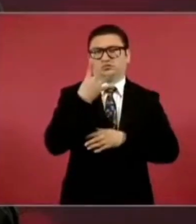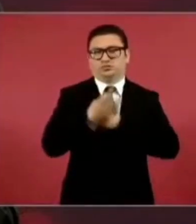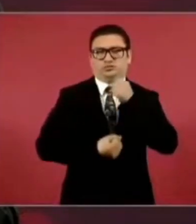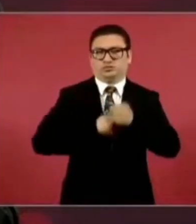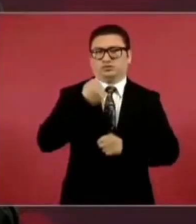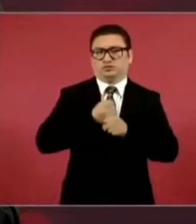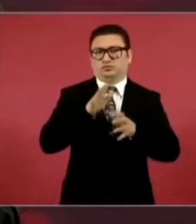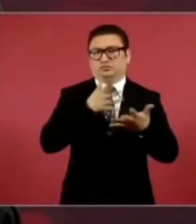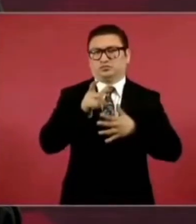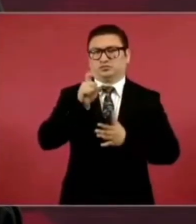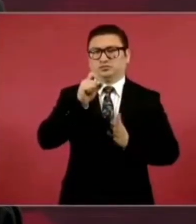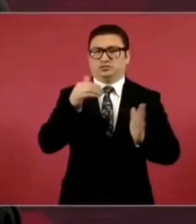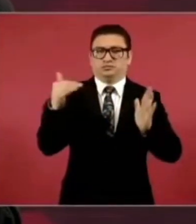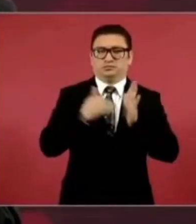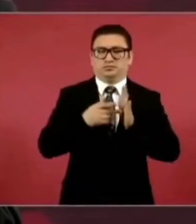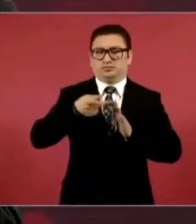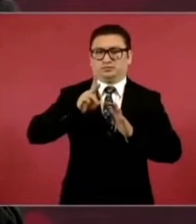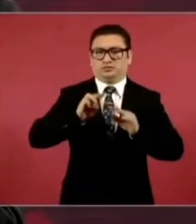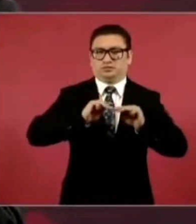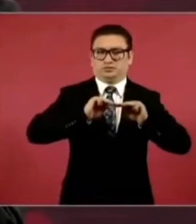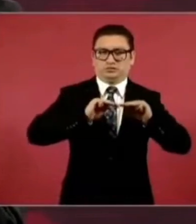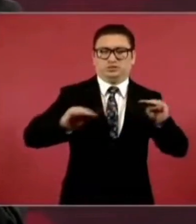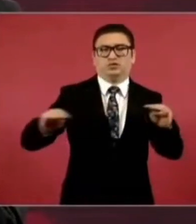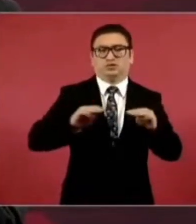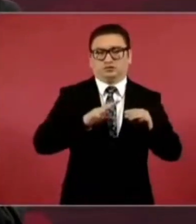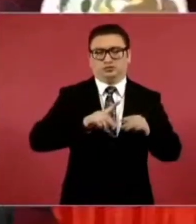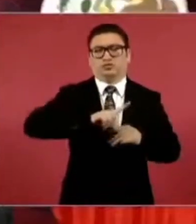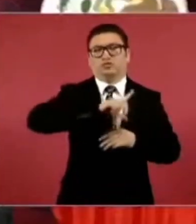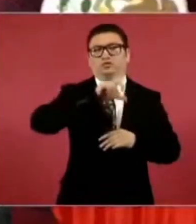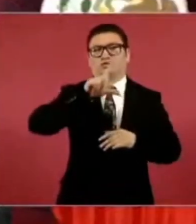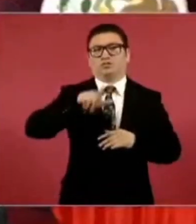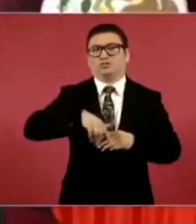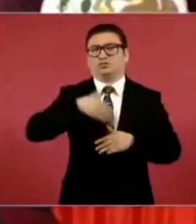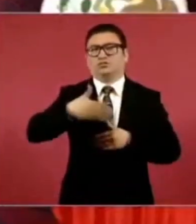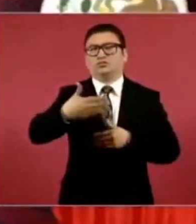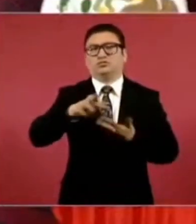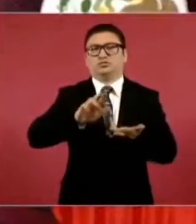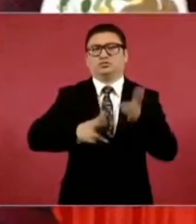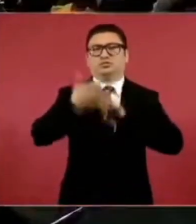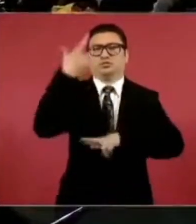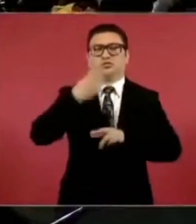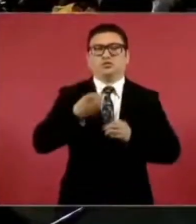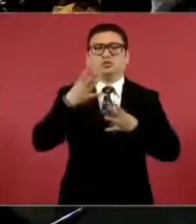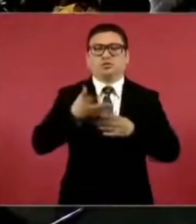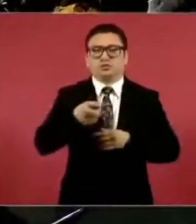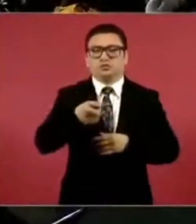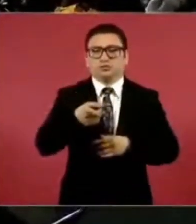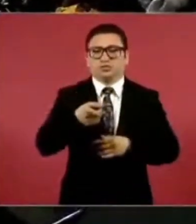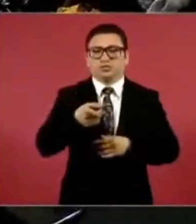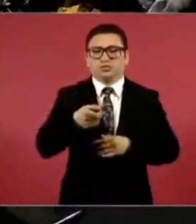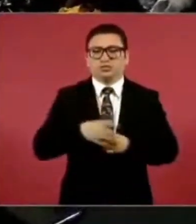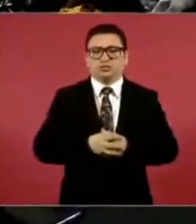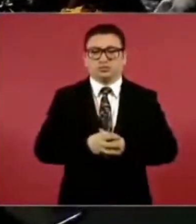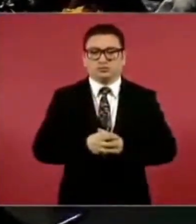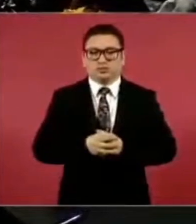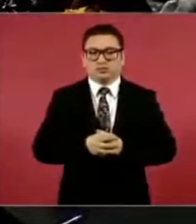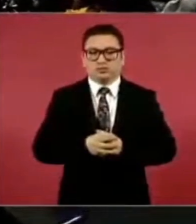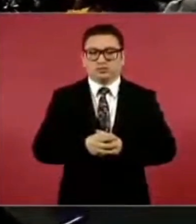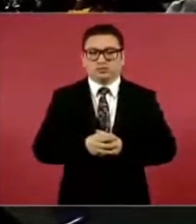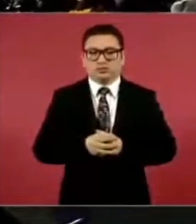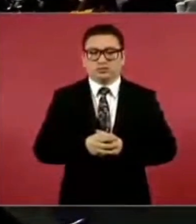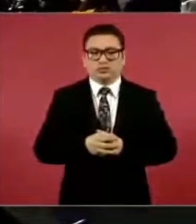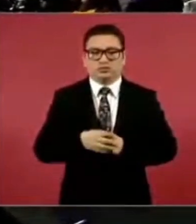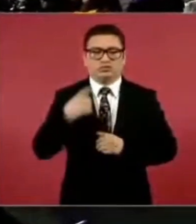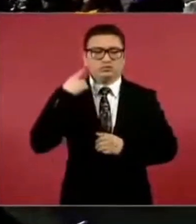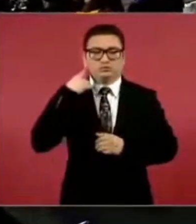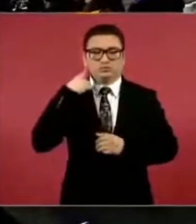mil kilómetros y luego después de la revolución cuánto cuando tomó días protesta